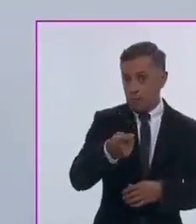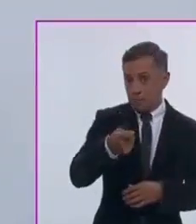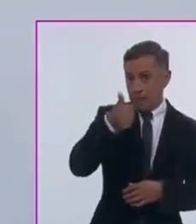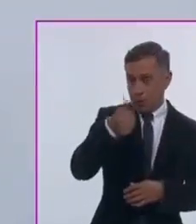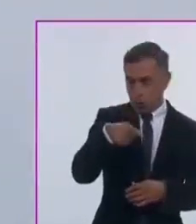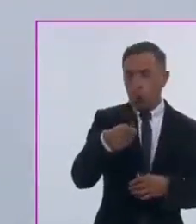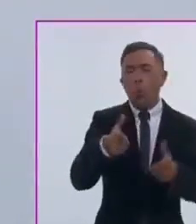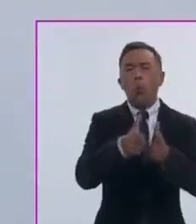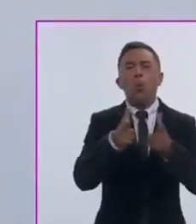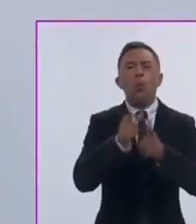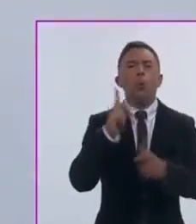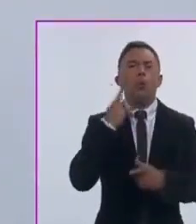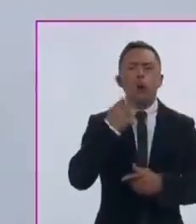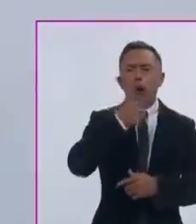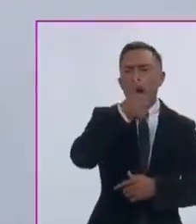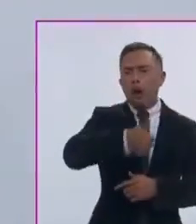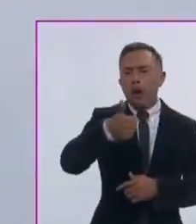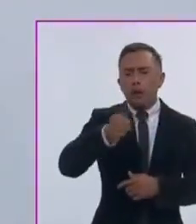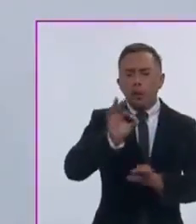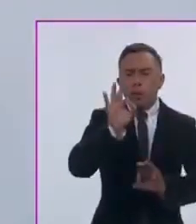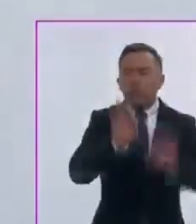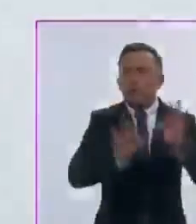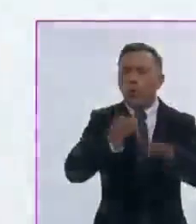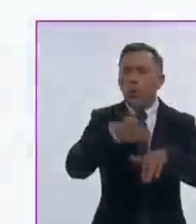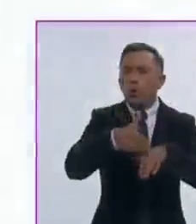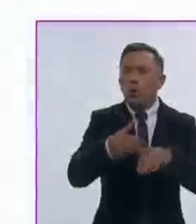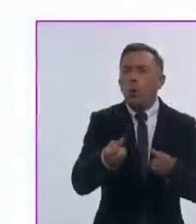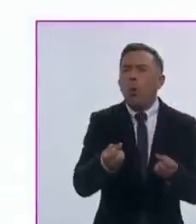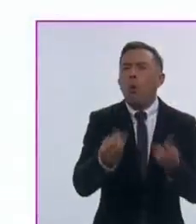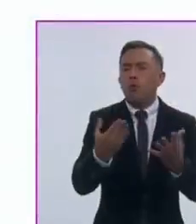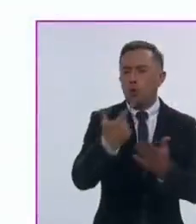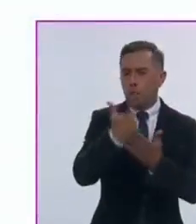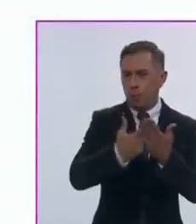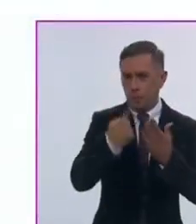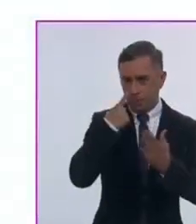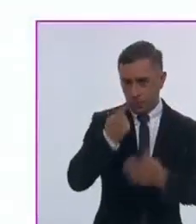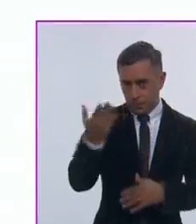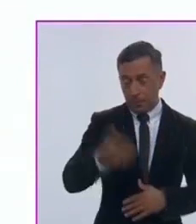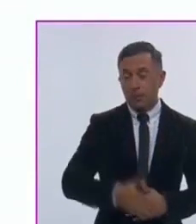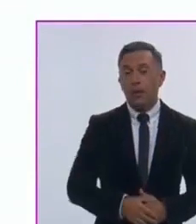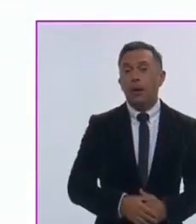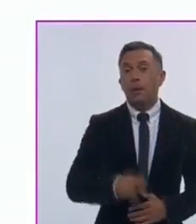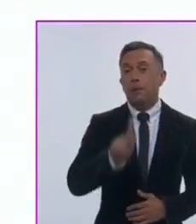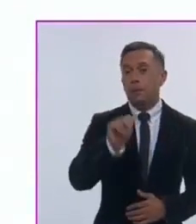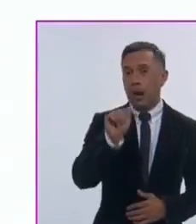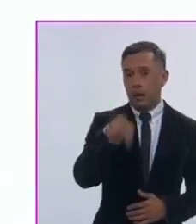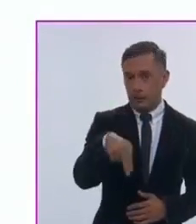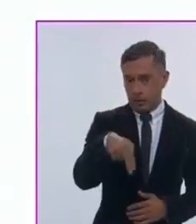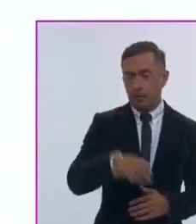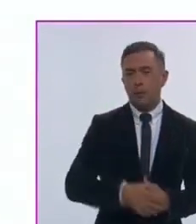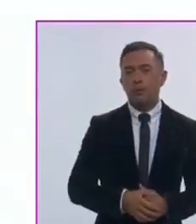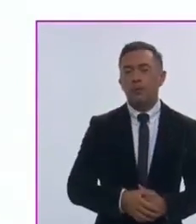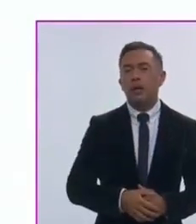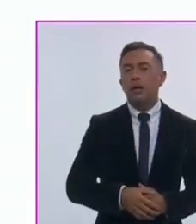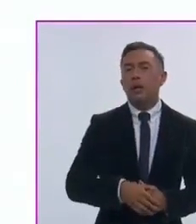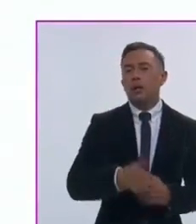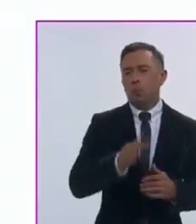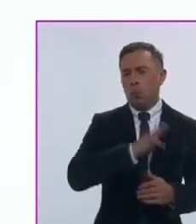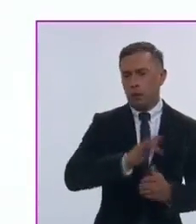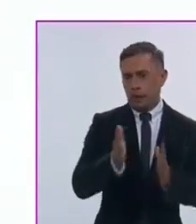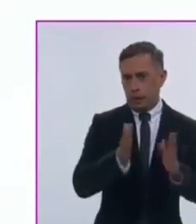registro de cada fuerza política son las siguientes. Partido o Acción Nacional, entre 18